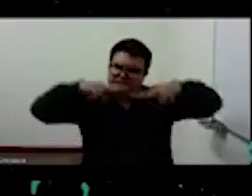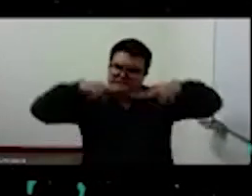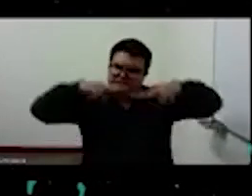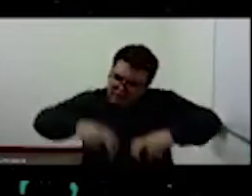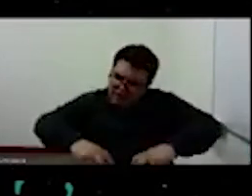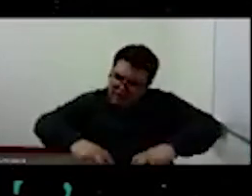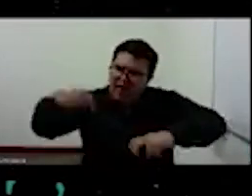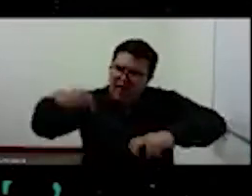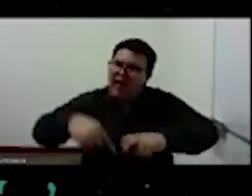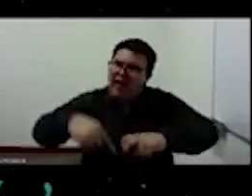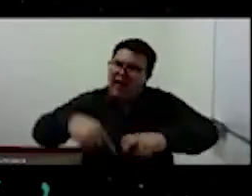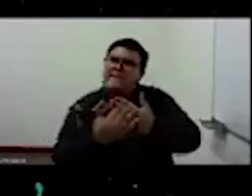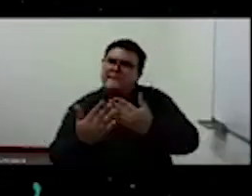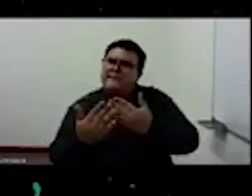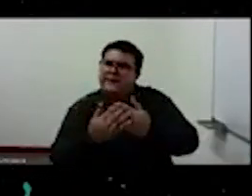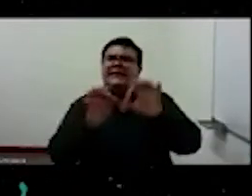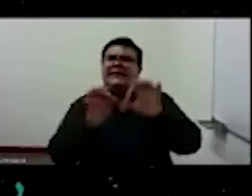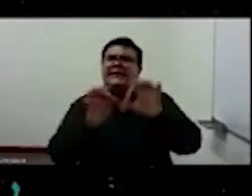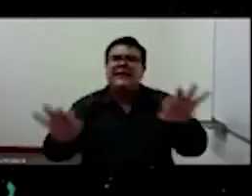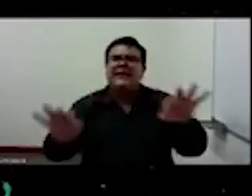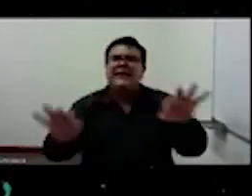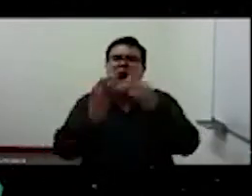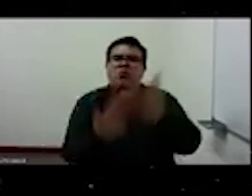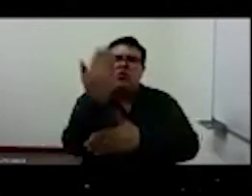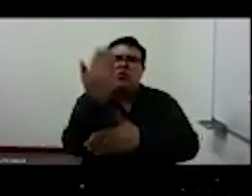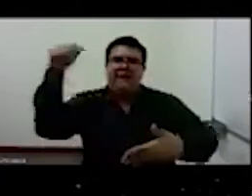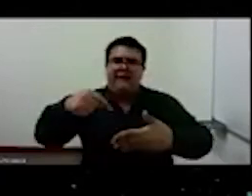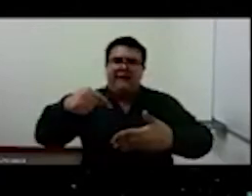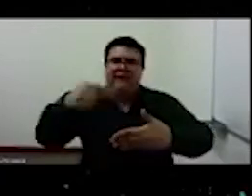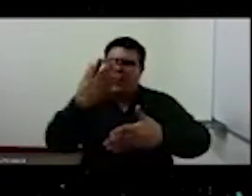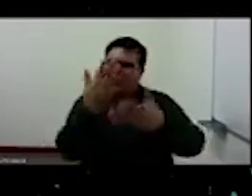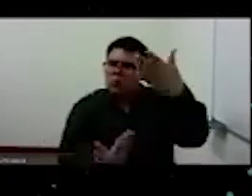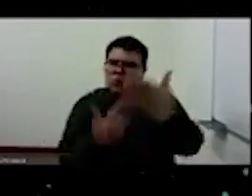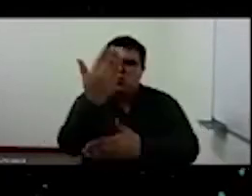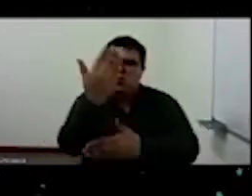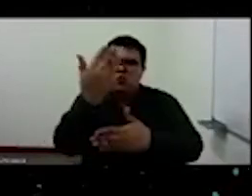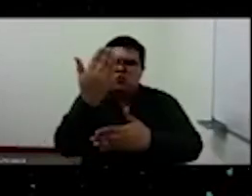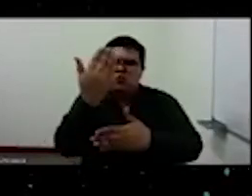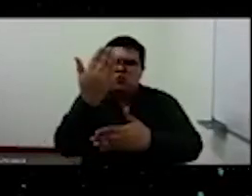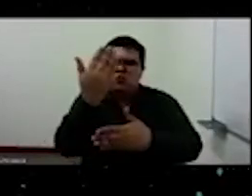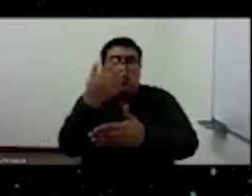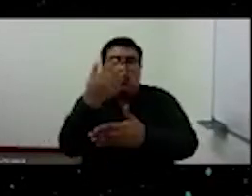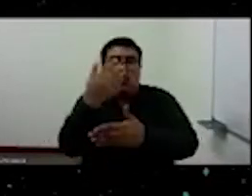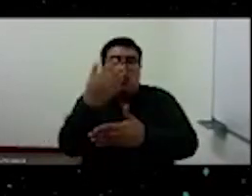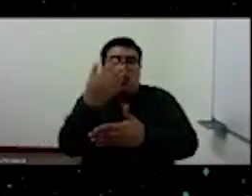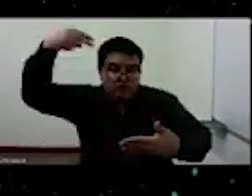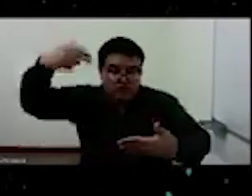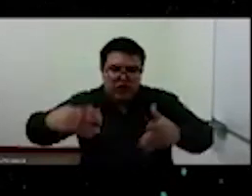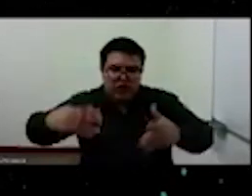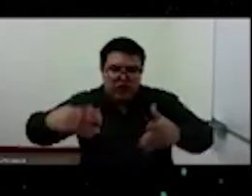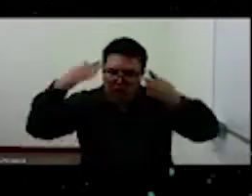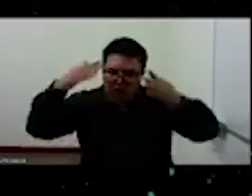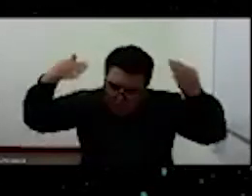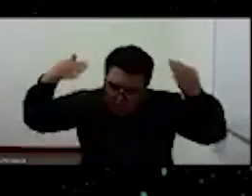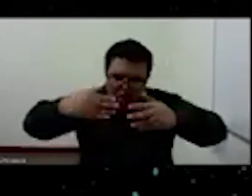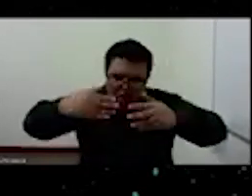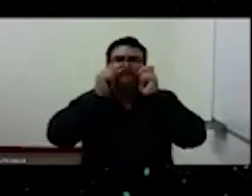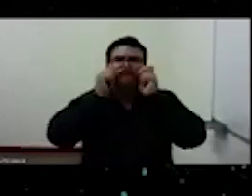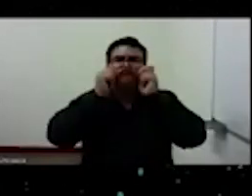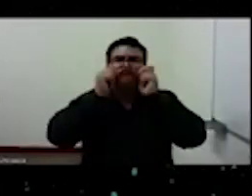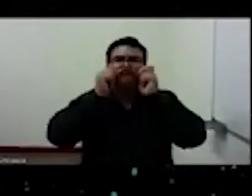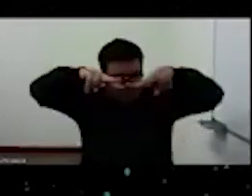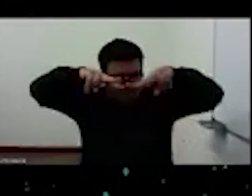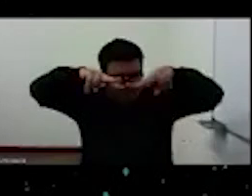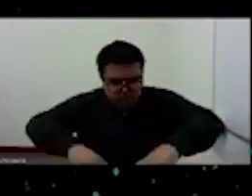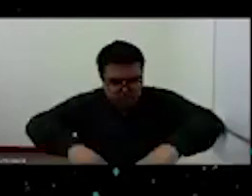modernidad. La historia de la modernidad, modernidad, se funda sobre esta